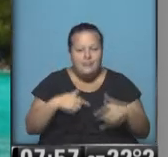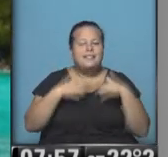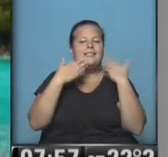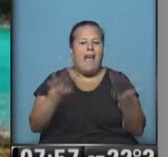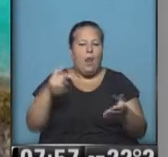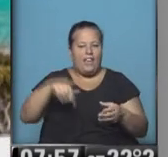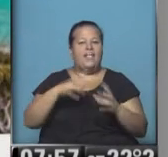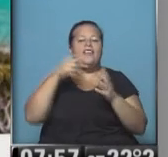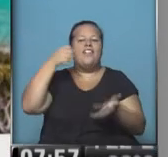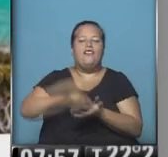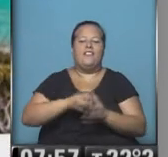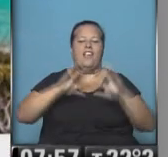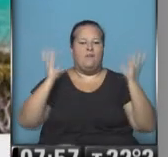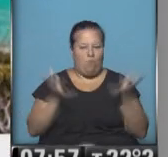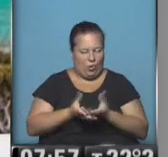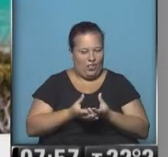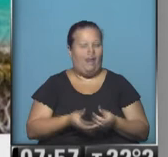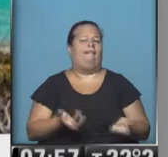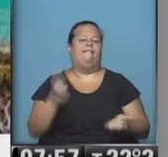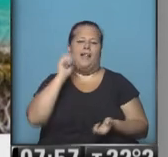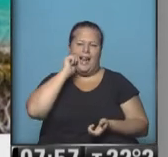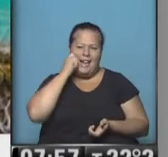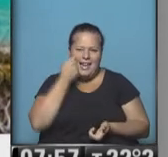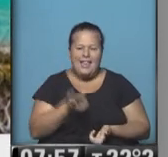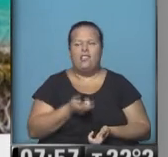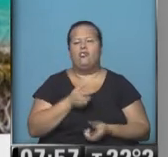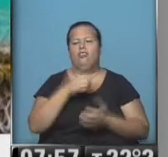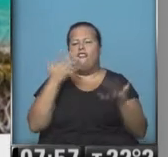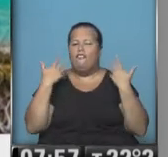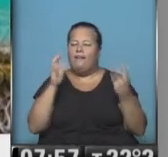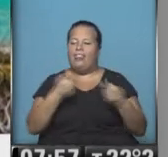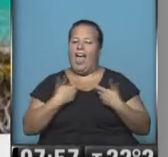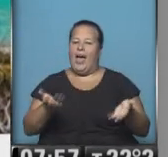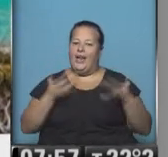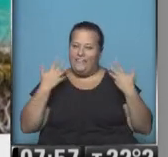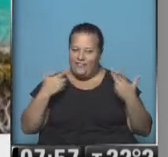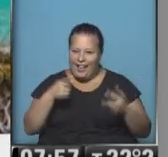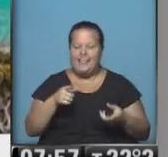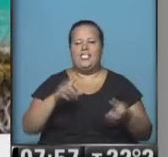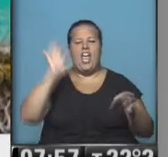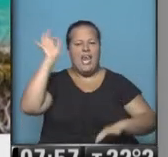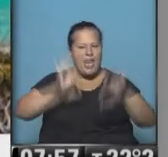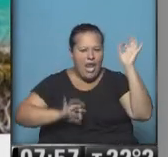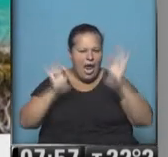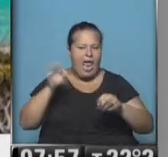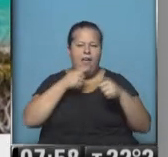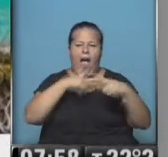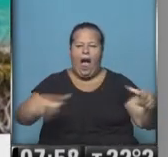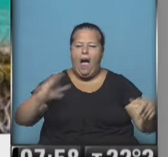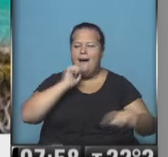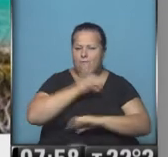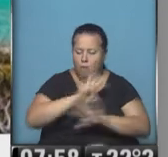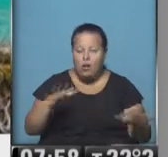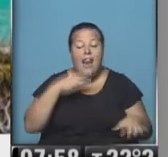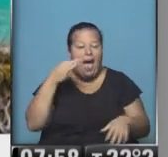Les dejo mis saludos desde aquí, el fin del mundo. Qué lindo, Mari, qué fresquito nos da, ¿no? Esta foto con la nieve, con ese lago hermoso.